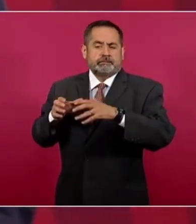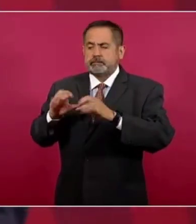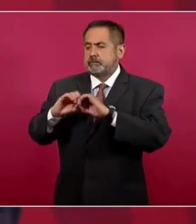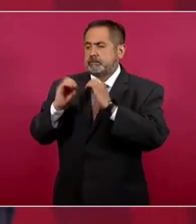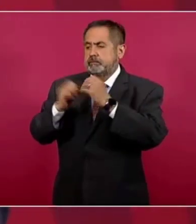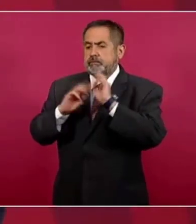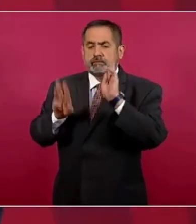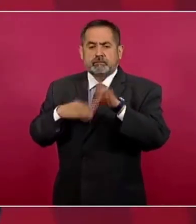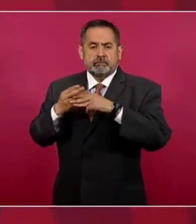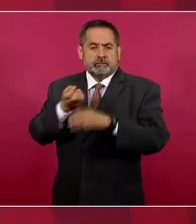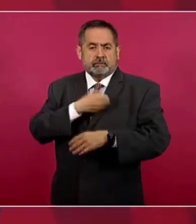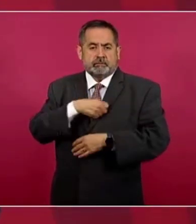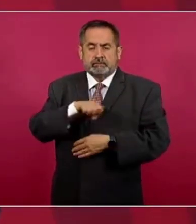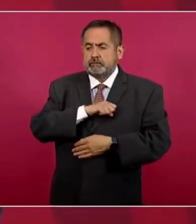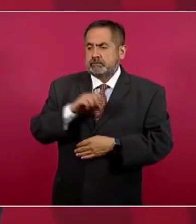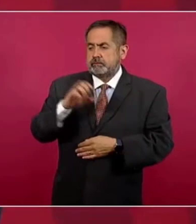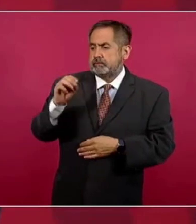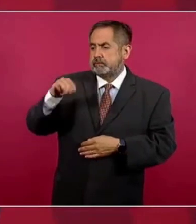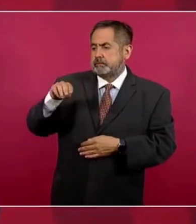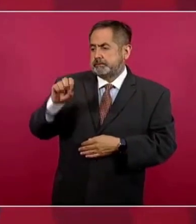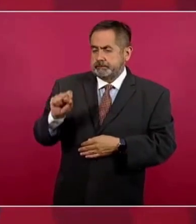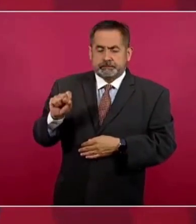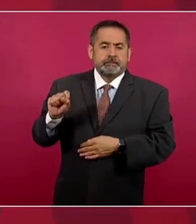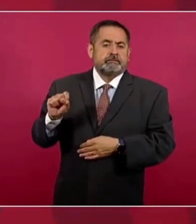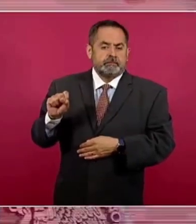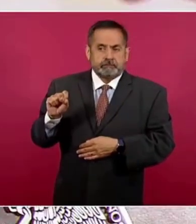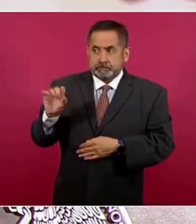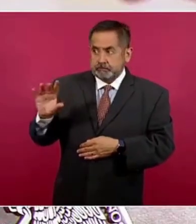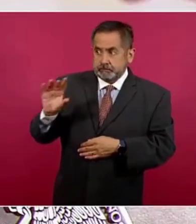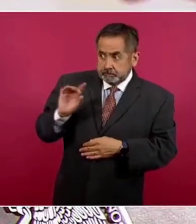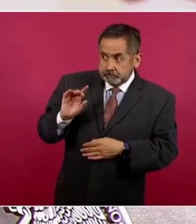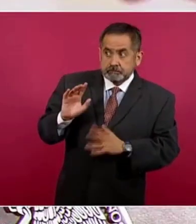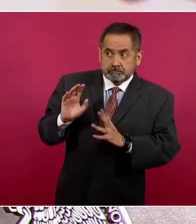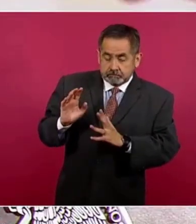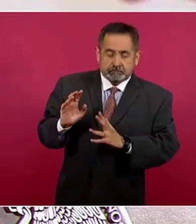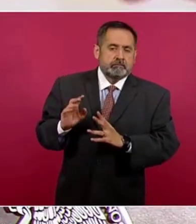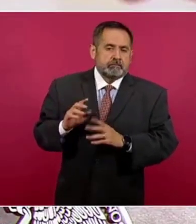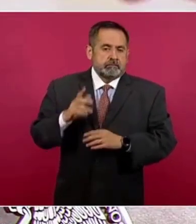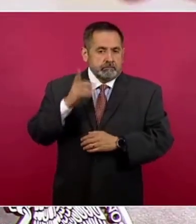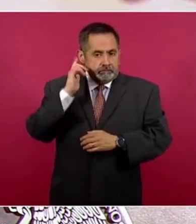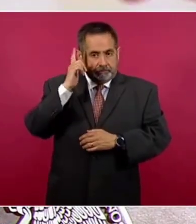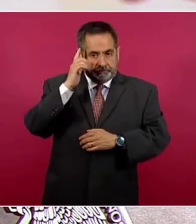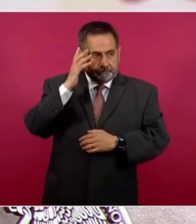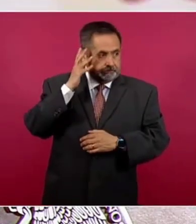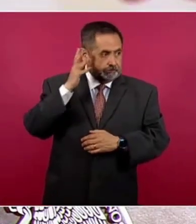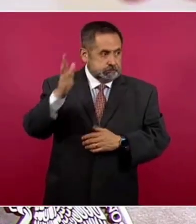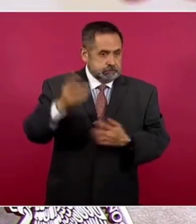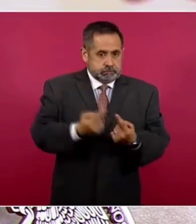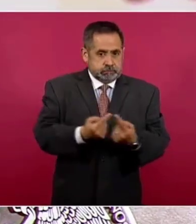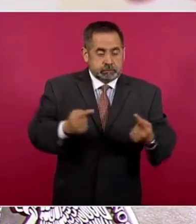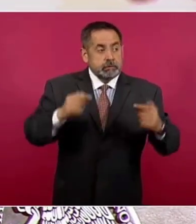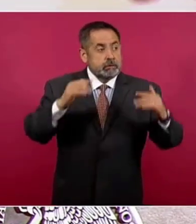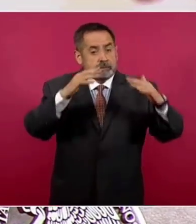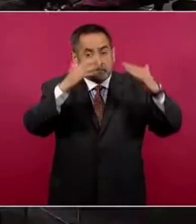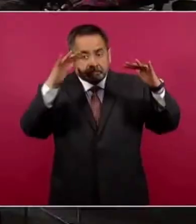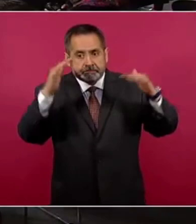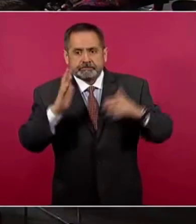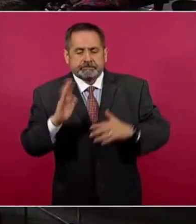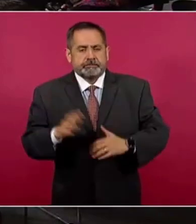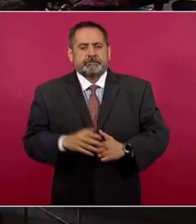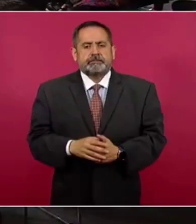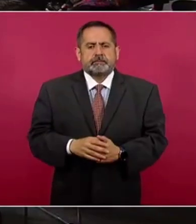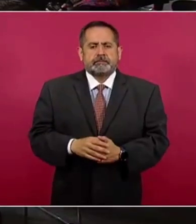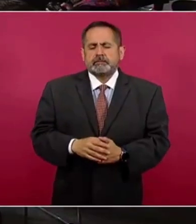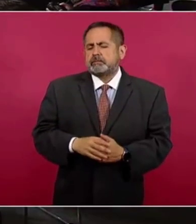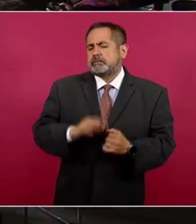de la Salud. Pero queremos salir ya con todos los mayores. Para cerrar